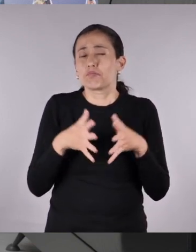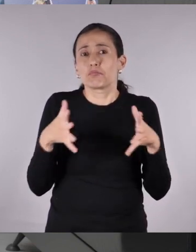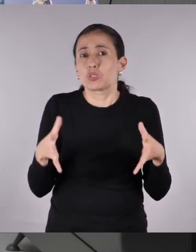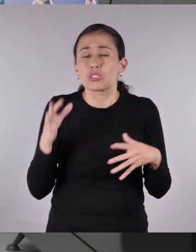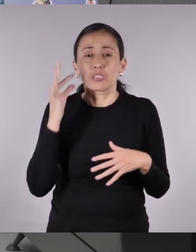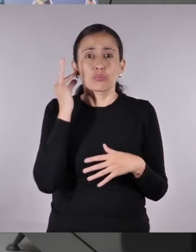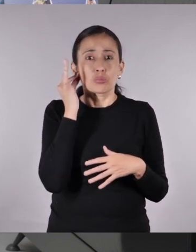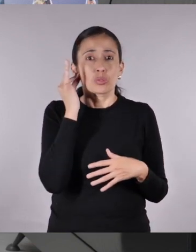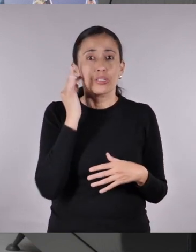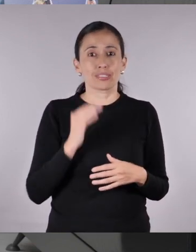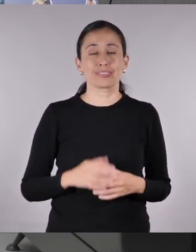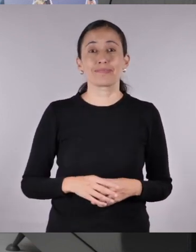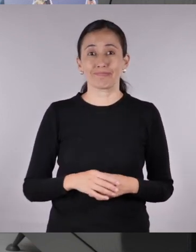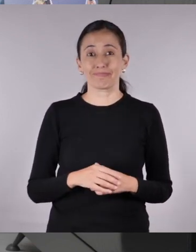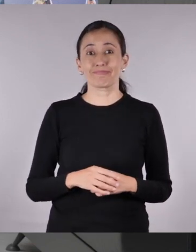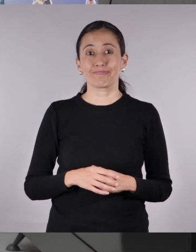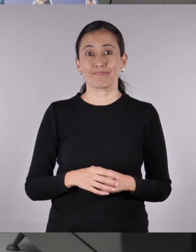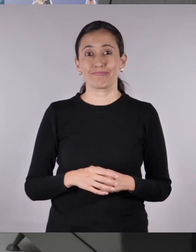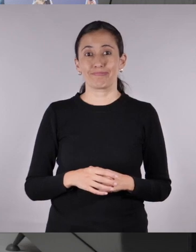entre muchas otras.